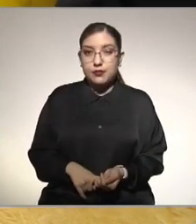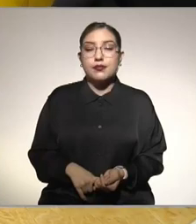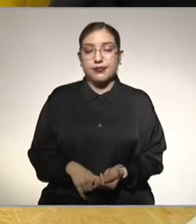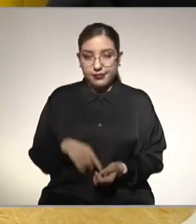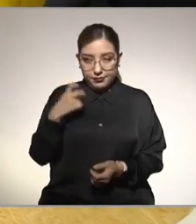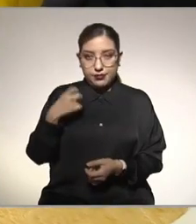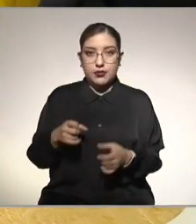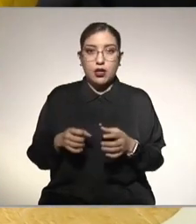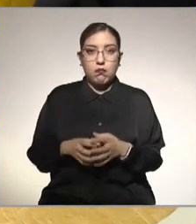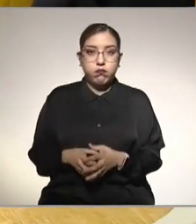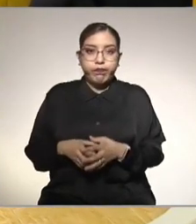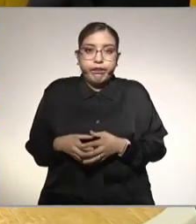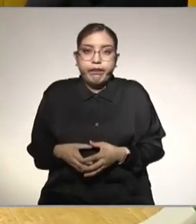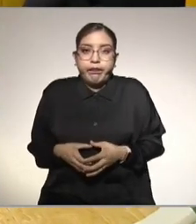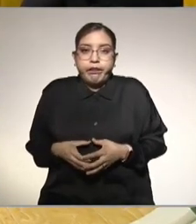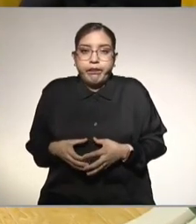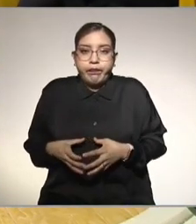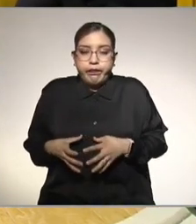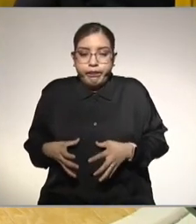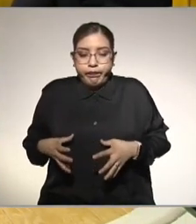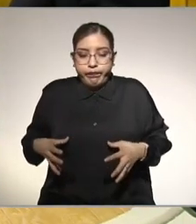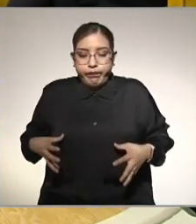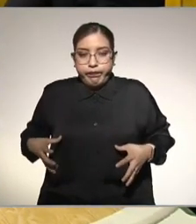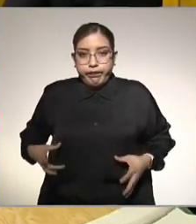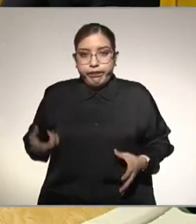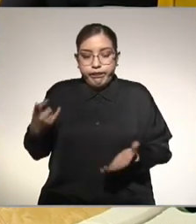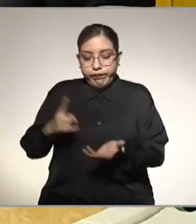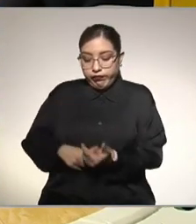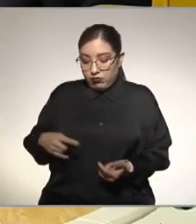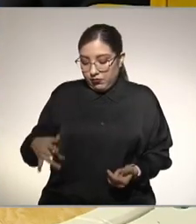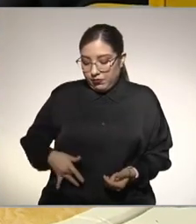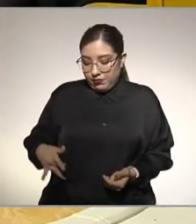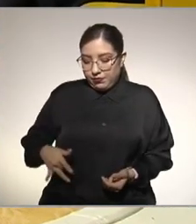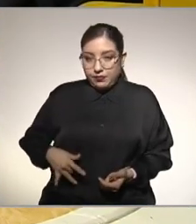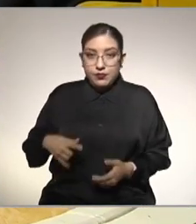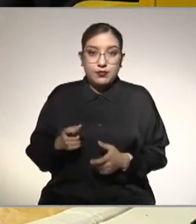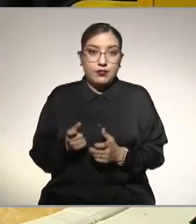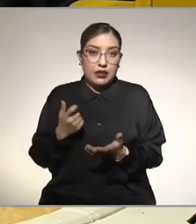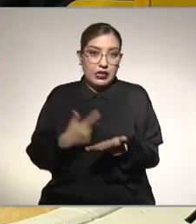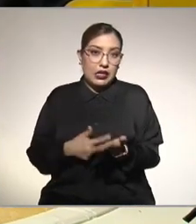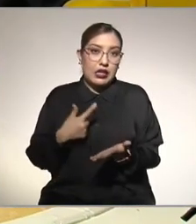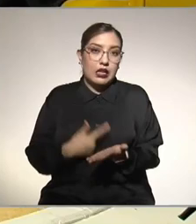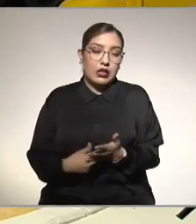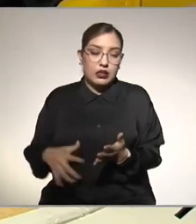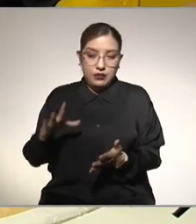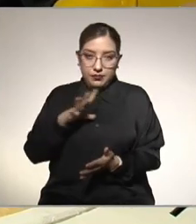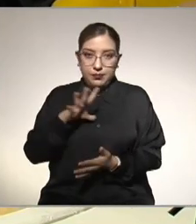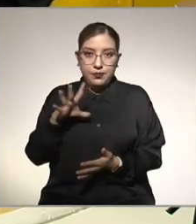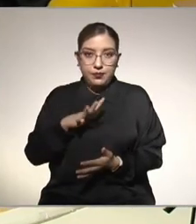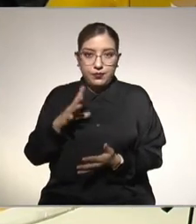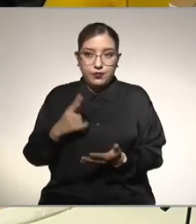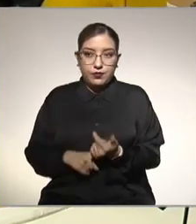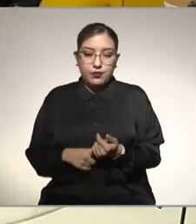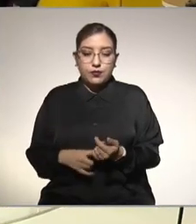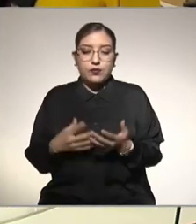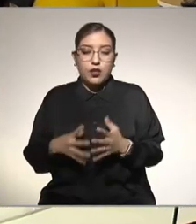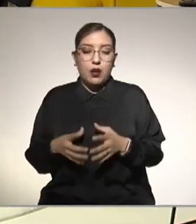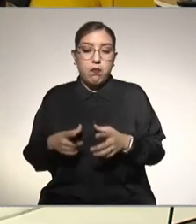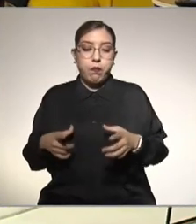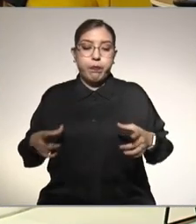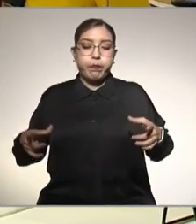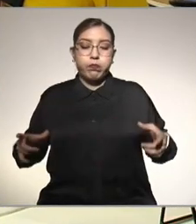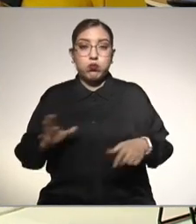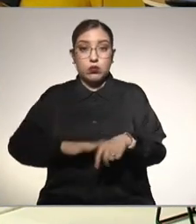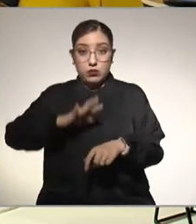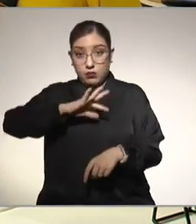Exactamente empieza la grasa a meterse dentro de esta célula y en función de los porcentajes en cuanto porcentaje